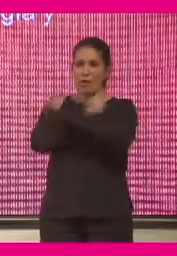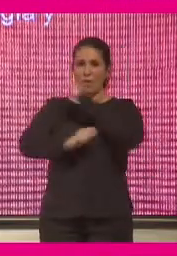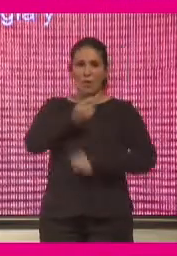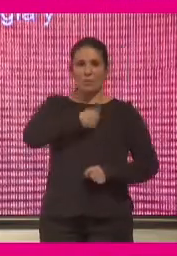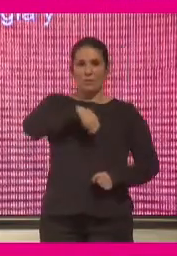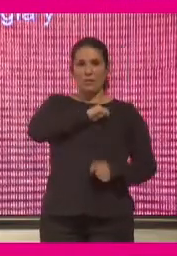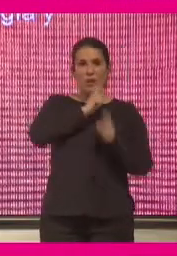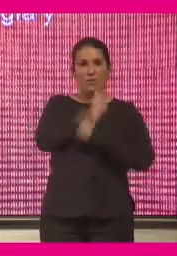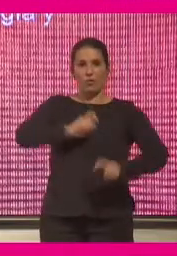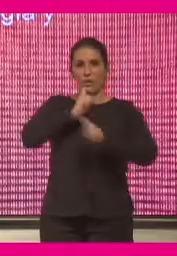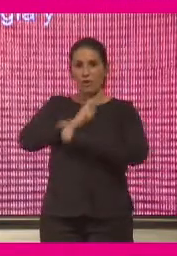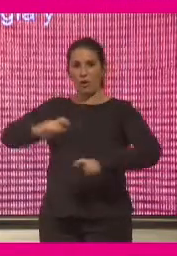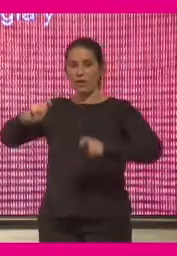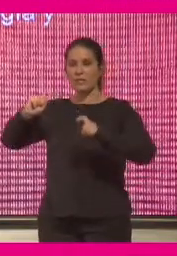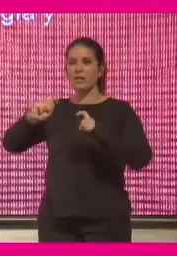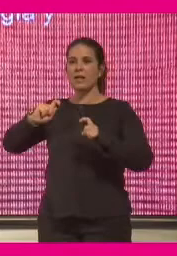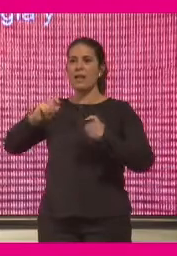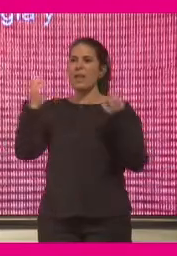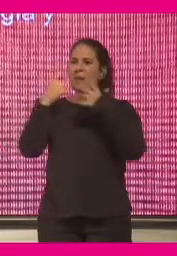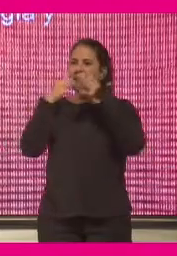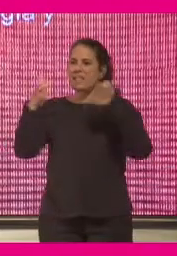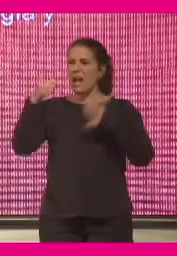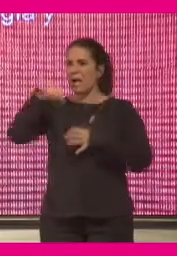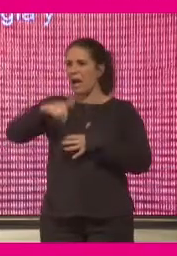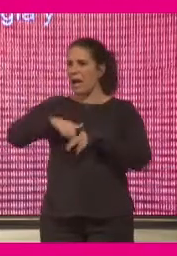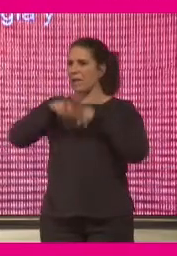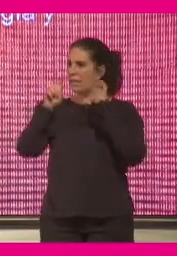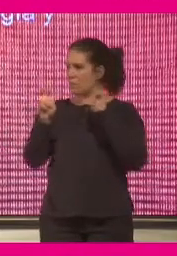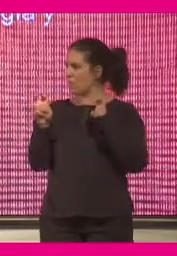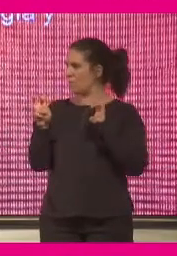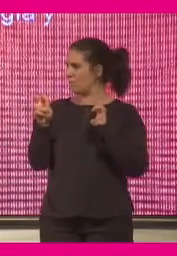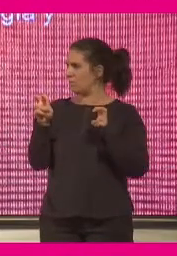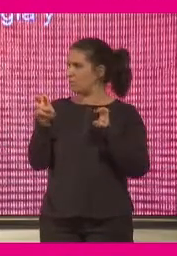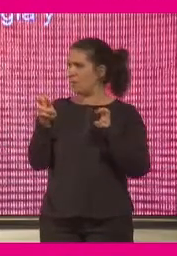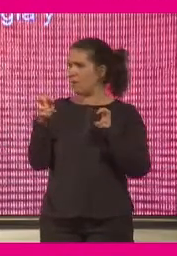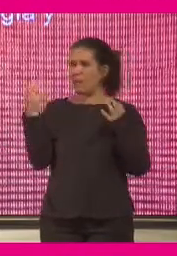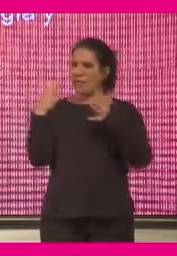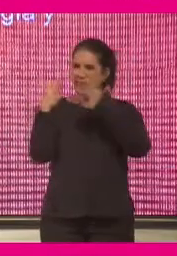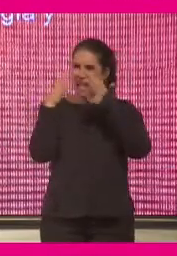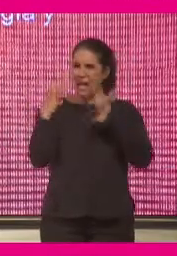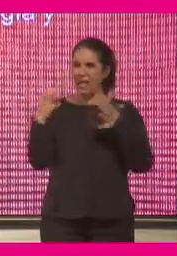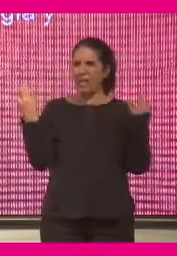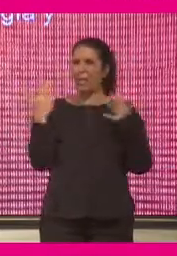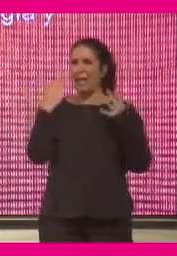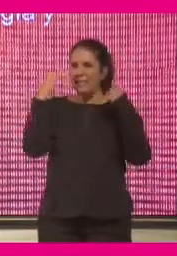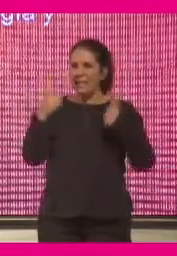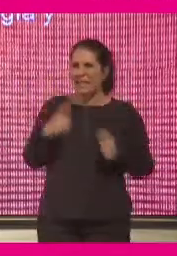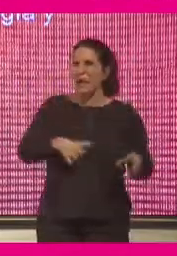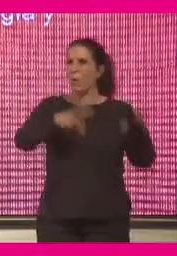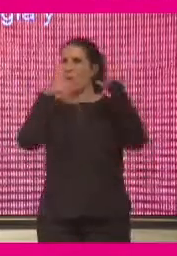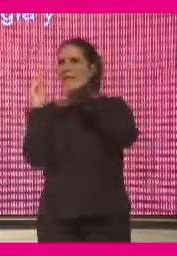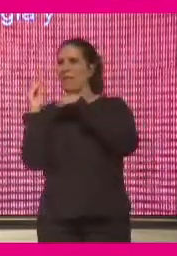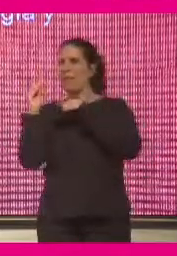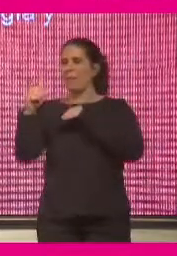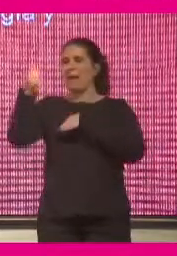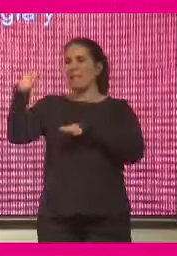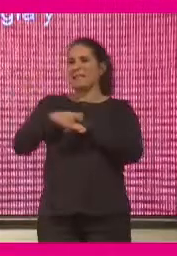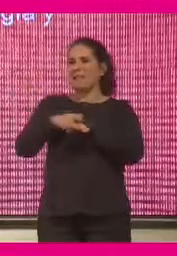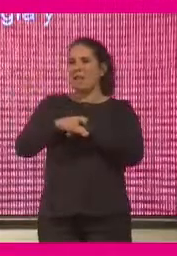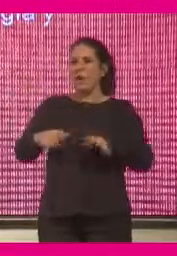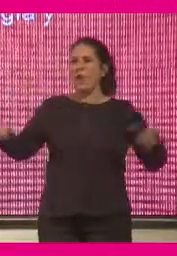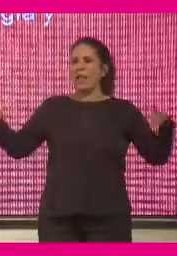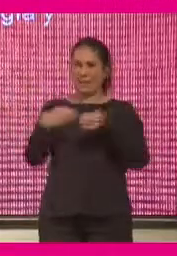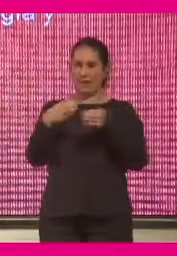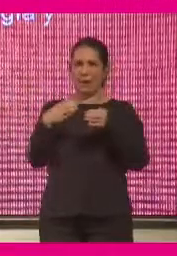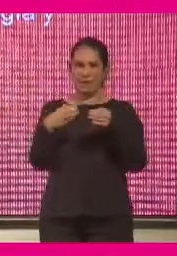Española de Fundaciones resaltemos eso, lo subrayemos e intentemos comprender esa dimensión colectiva de la pandemia